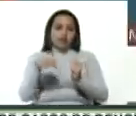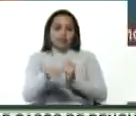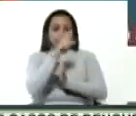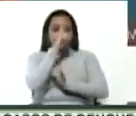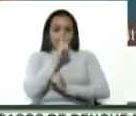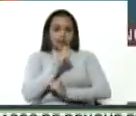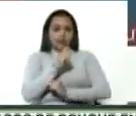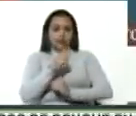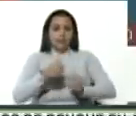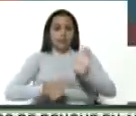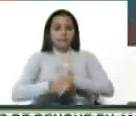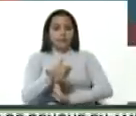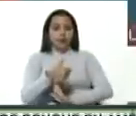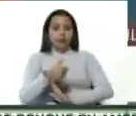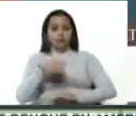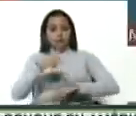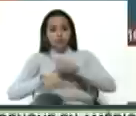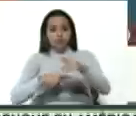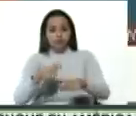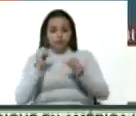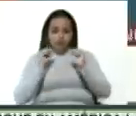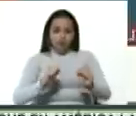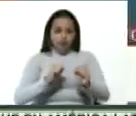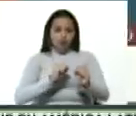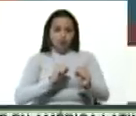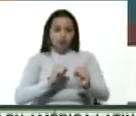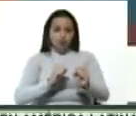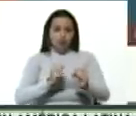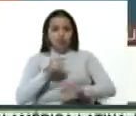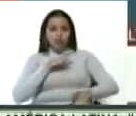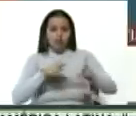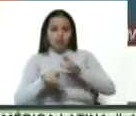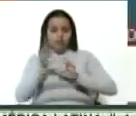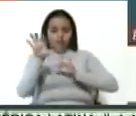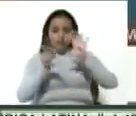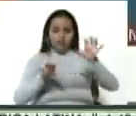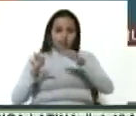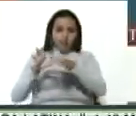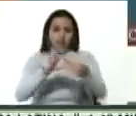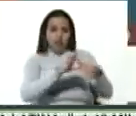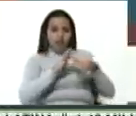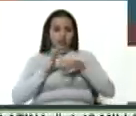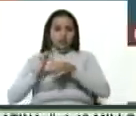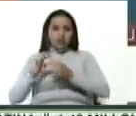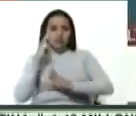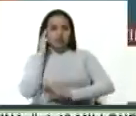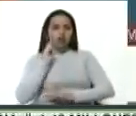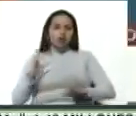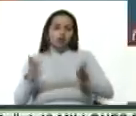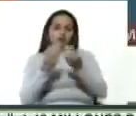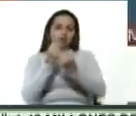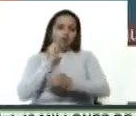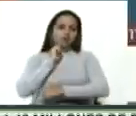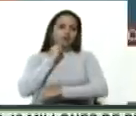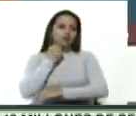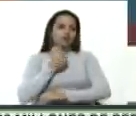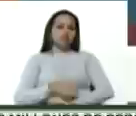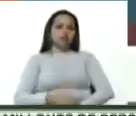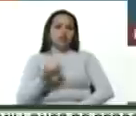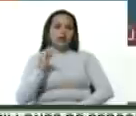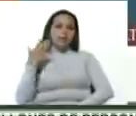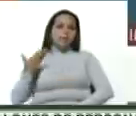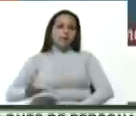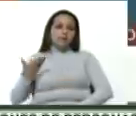foro más concreto, más circunscrito a los países de la Alianza Bolivariana con Rusia, que sería de gran